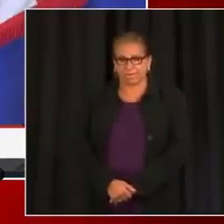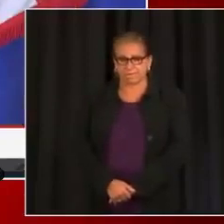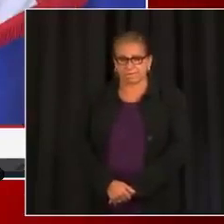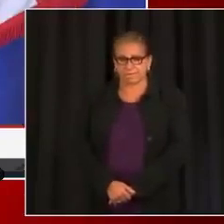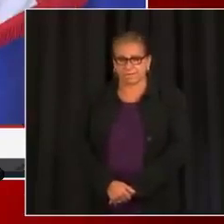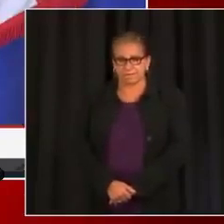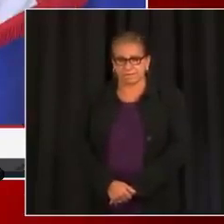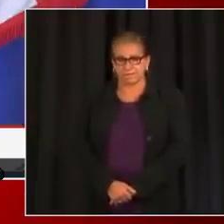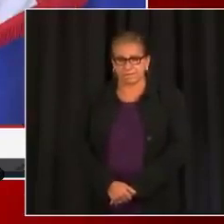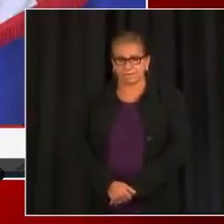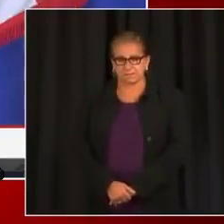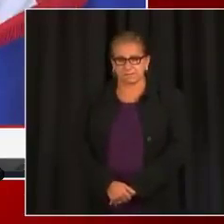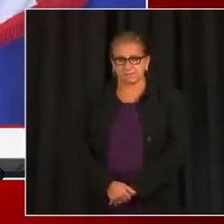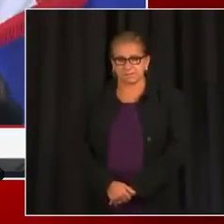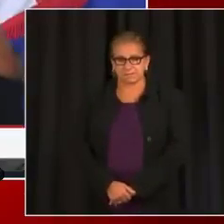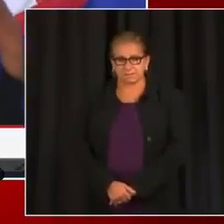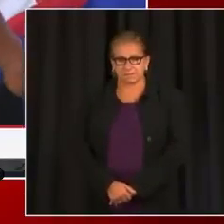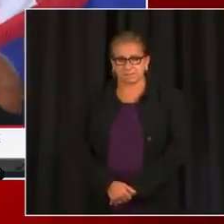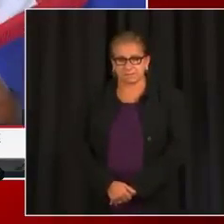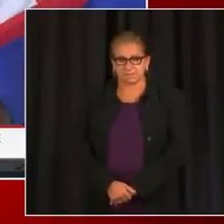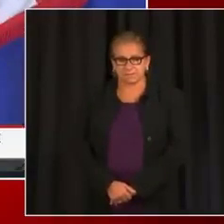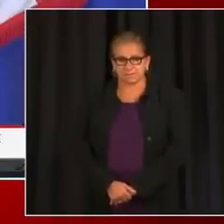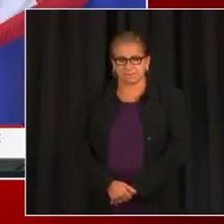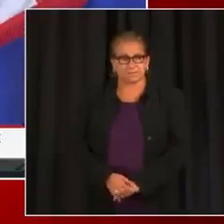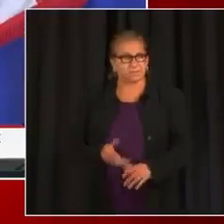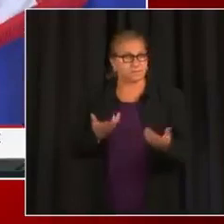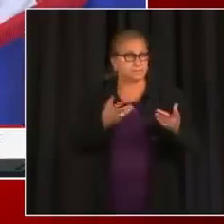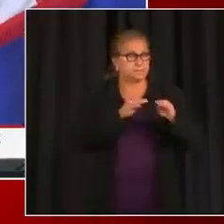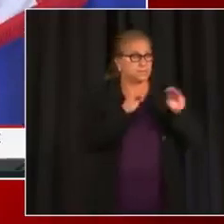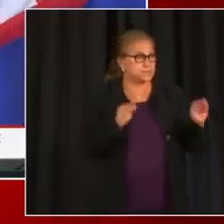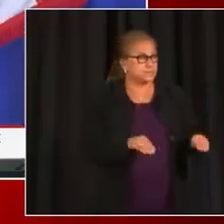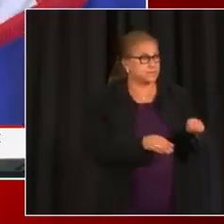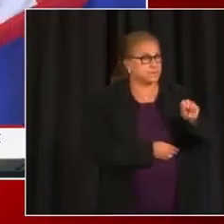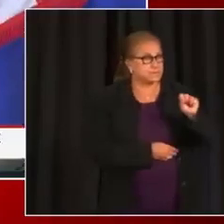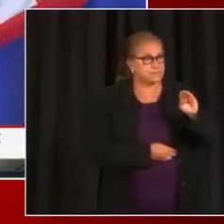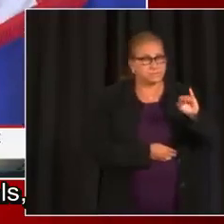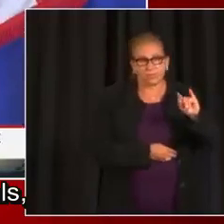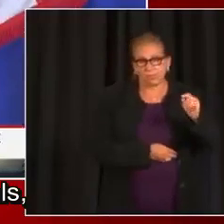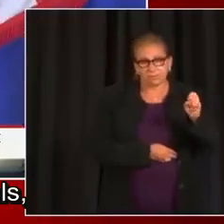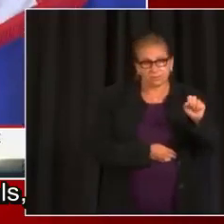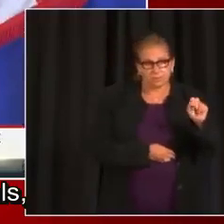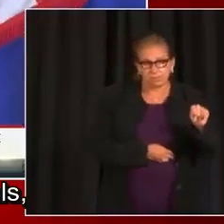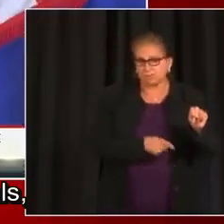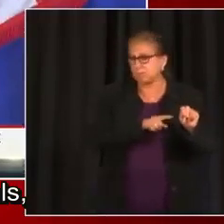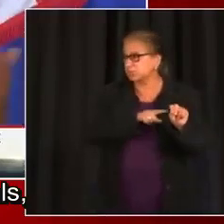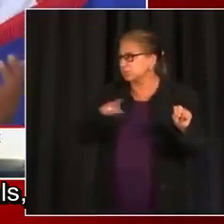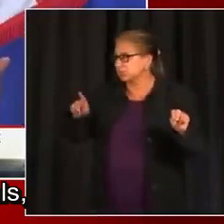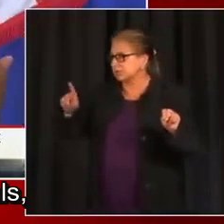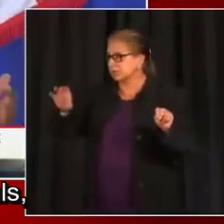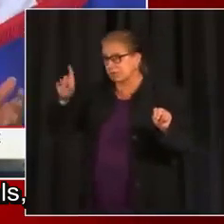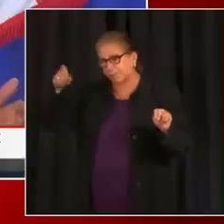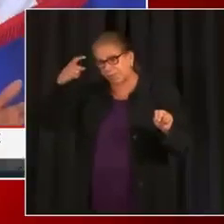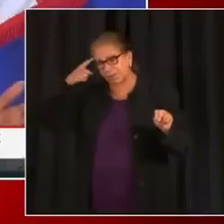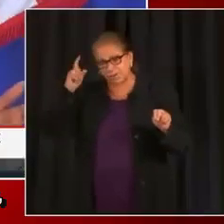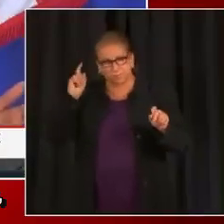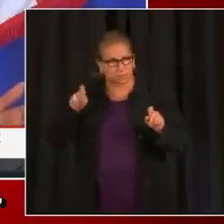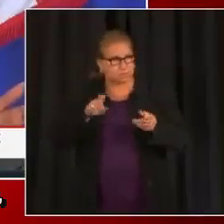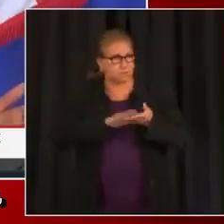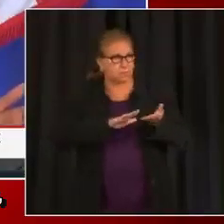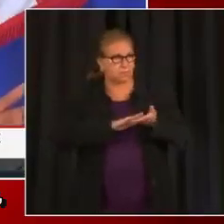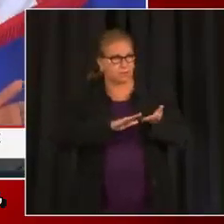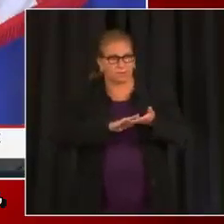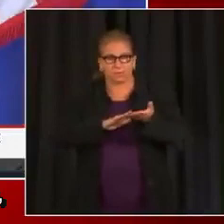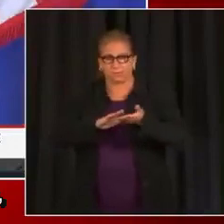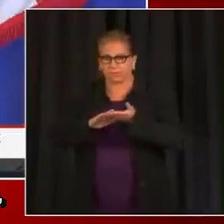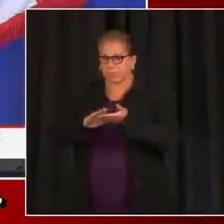No sé si las organizaciones desde el Smithsonian hasta el gobierno del DC, hasta los Washington Nationals, lo